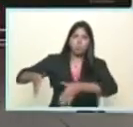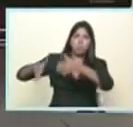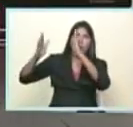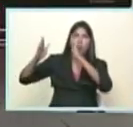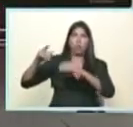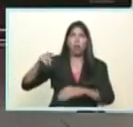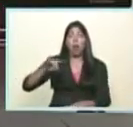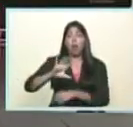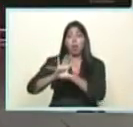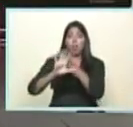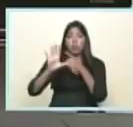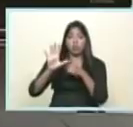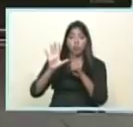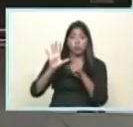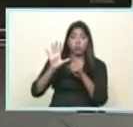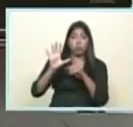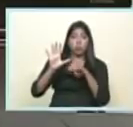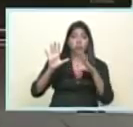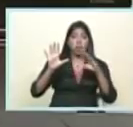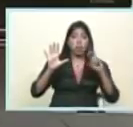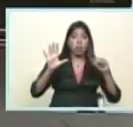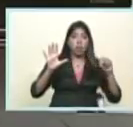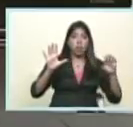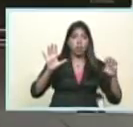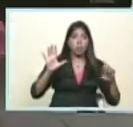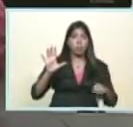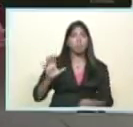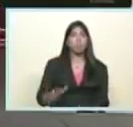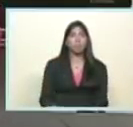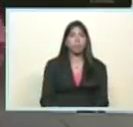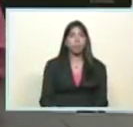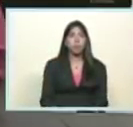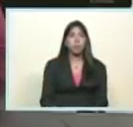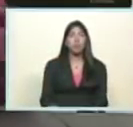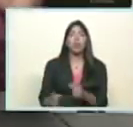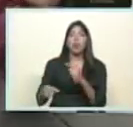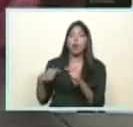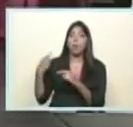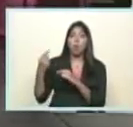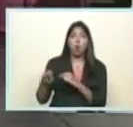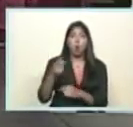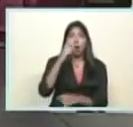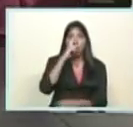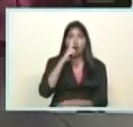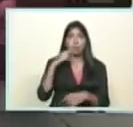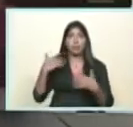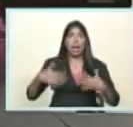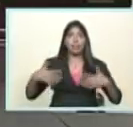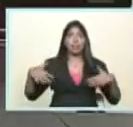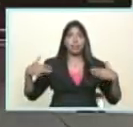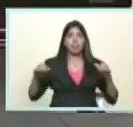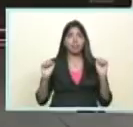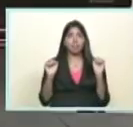poder de la república un verdadero poder electoral y el próximo año hay papá